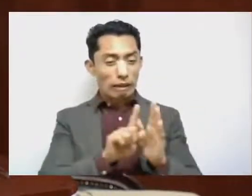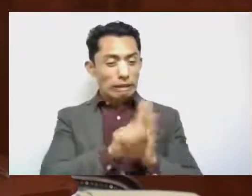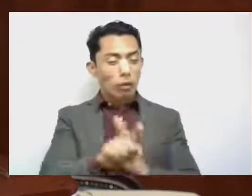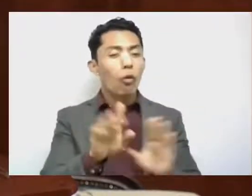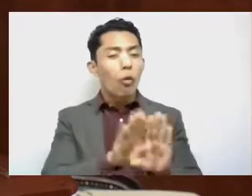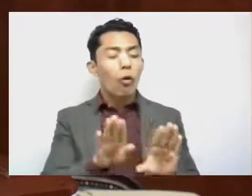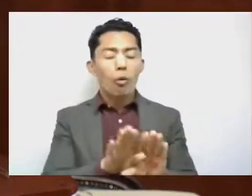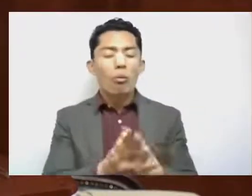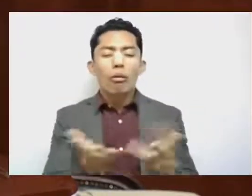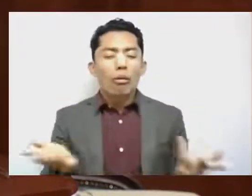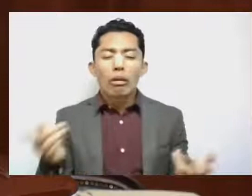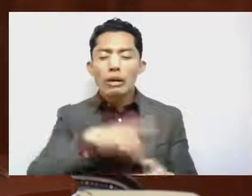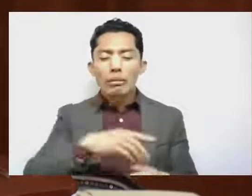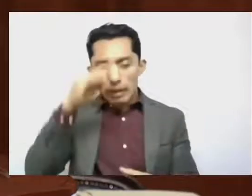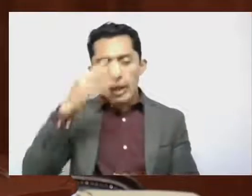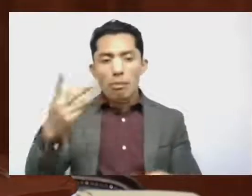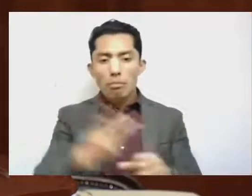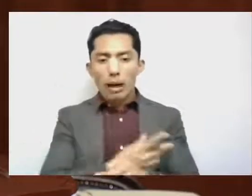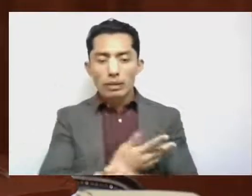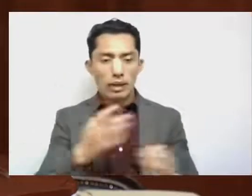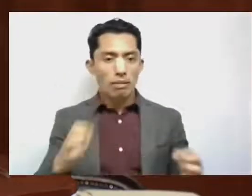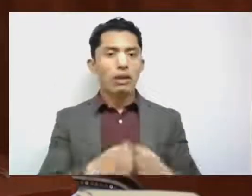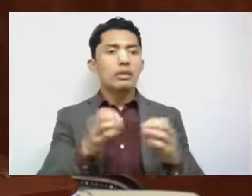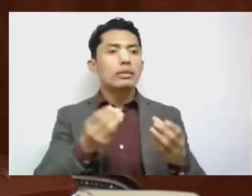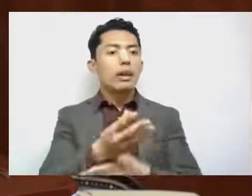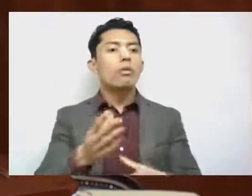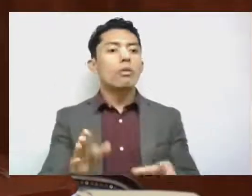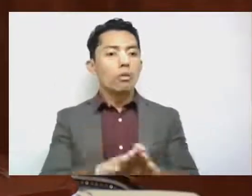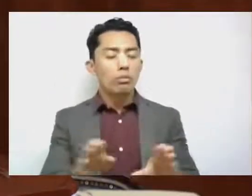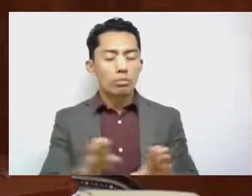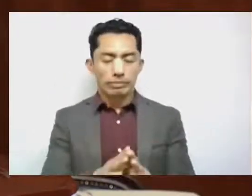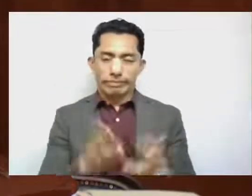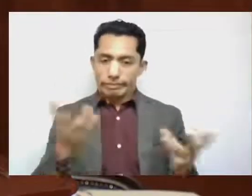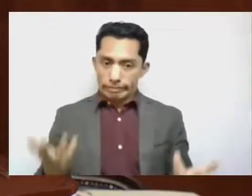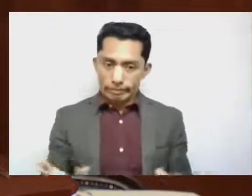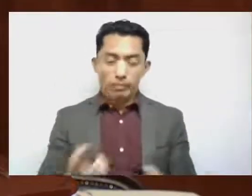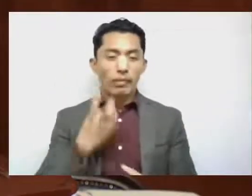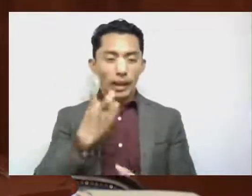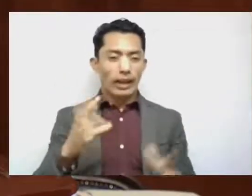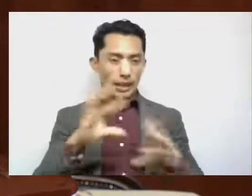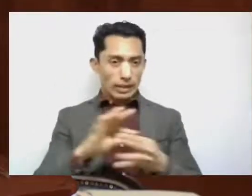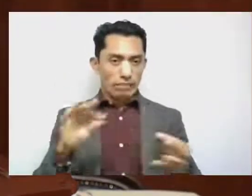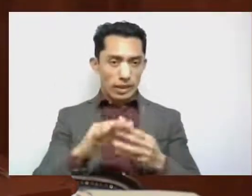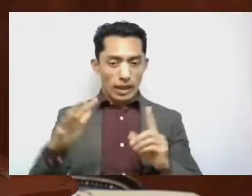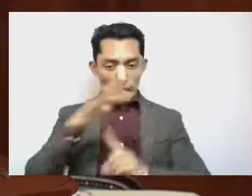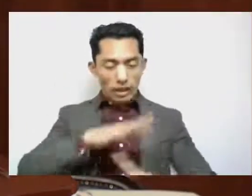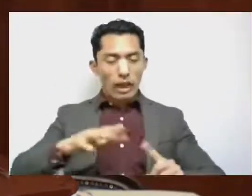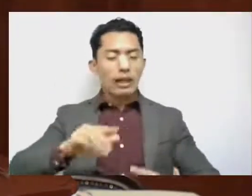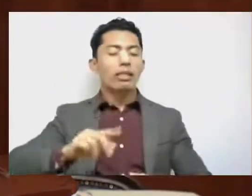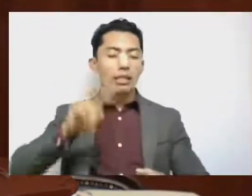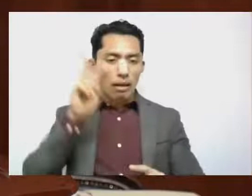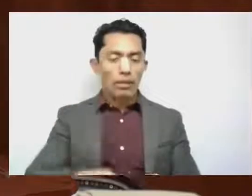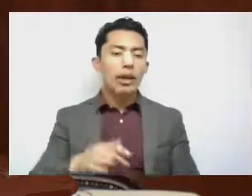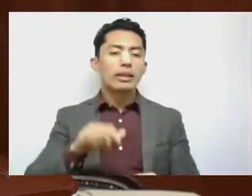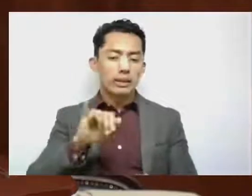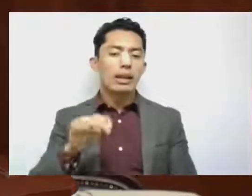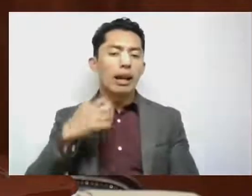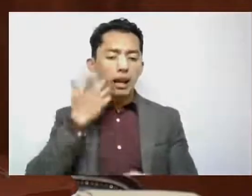Entonces, bajo este esquema, sí queremos comentar